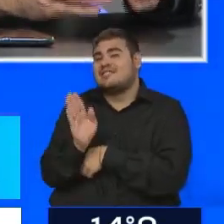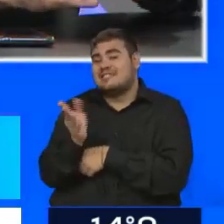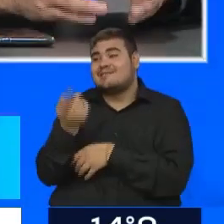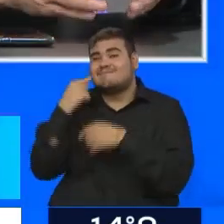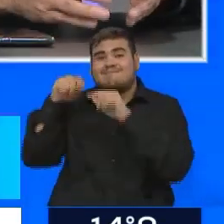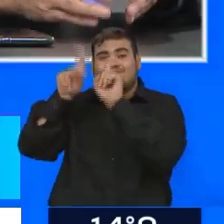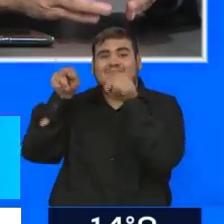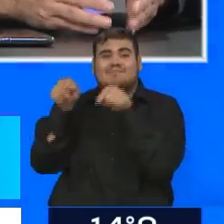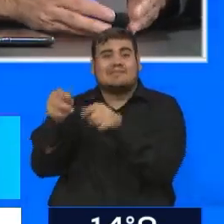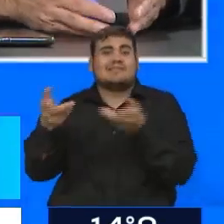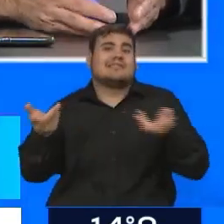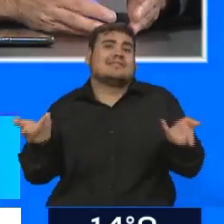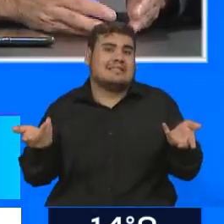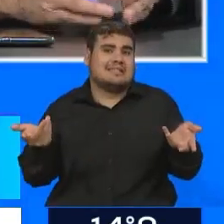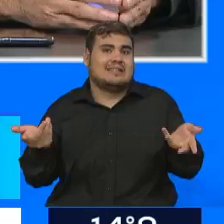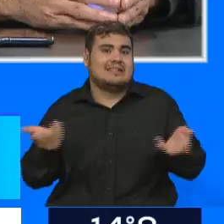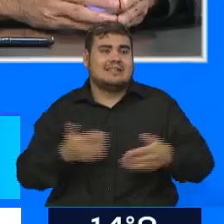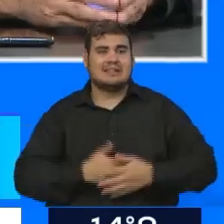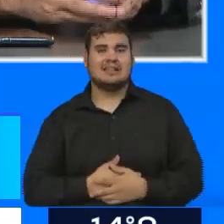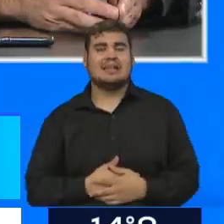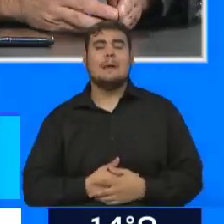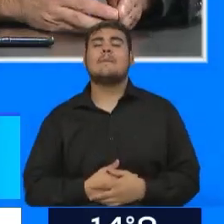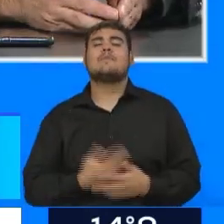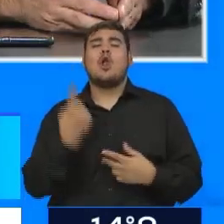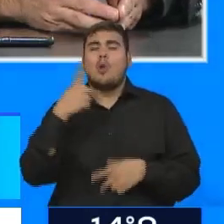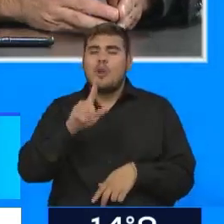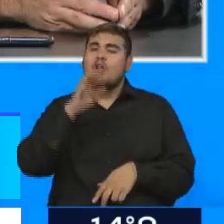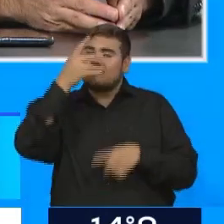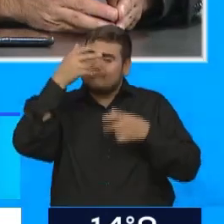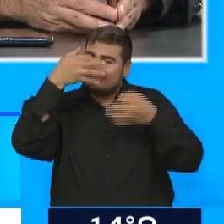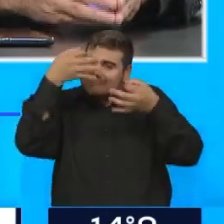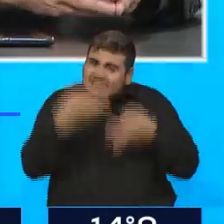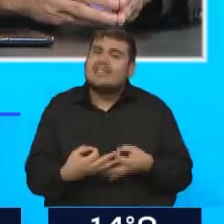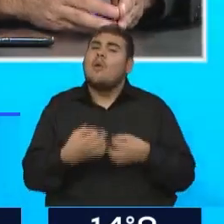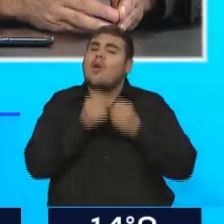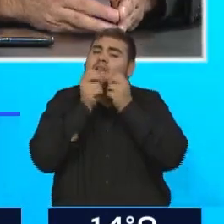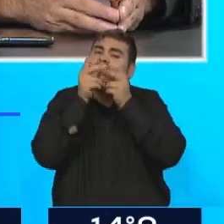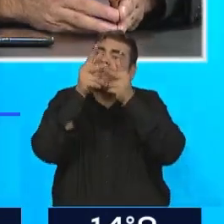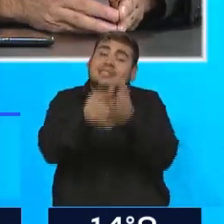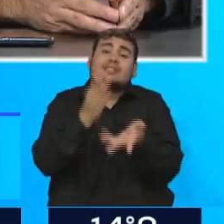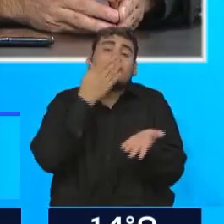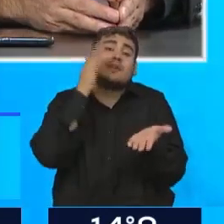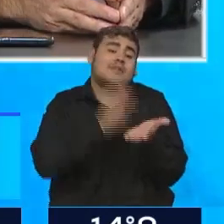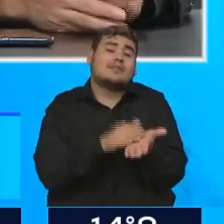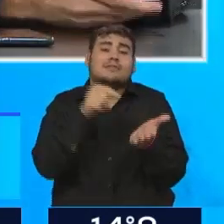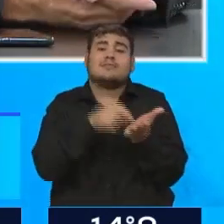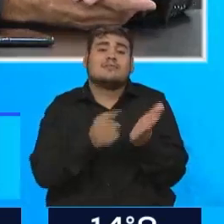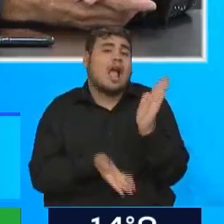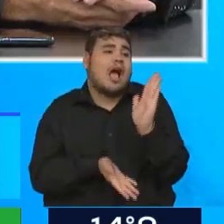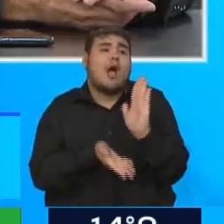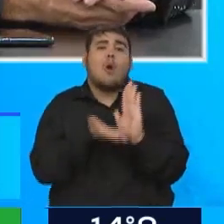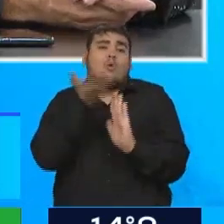incógnita. Lo único seguro es que la tarifa de energía eléctrica aumenta a partir